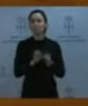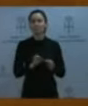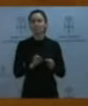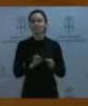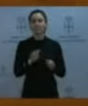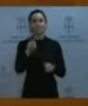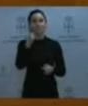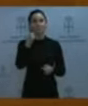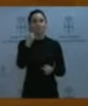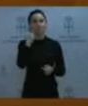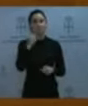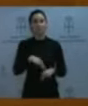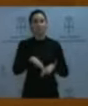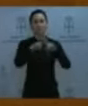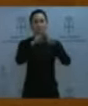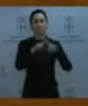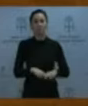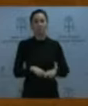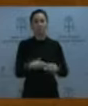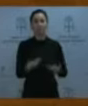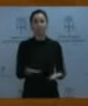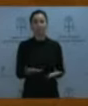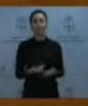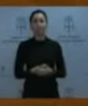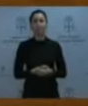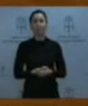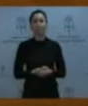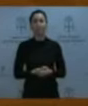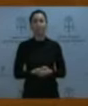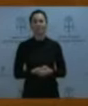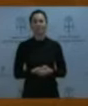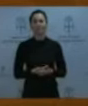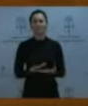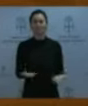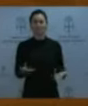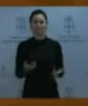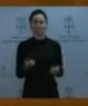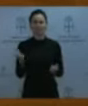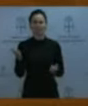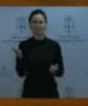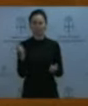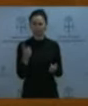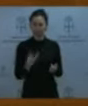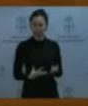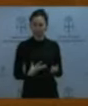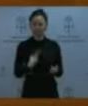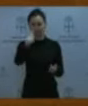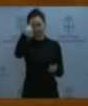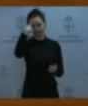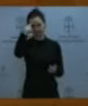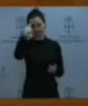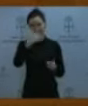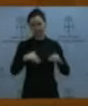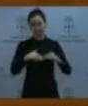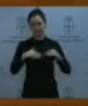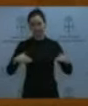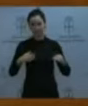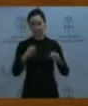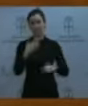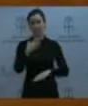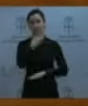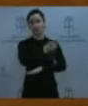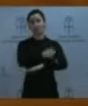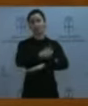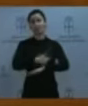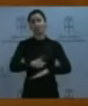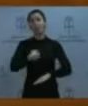Por poner un ejemplo. se me ocurren unos cuantos mal. Porque esto sí que verdaderamente es un servicio público equitativo. Lo dice el tribunal, ¿eh?